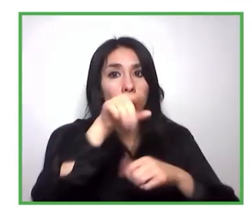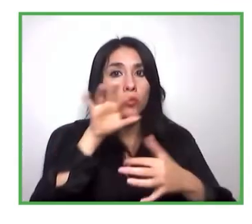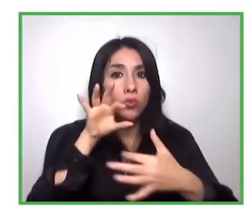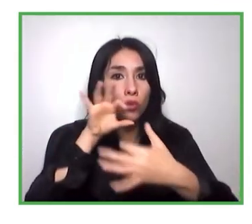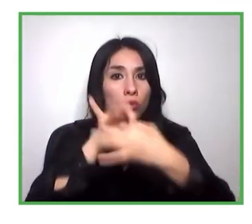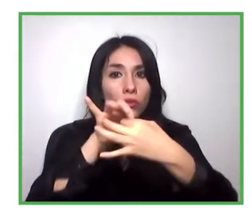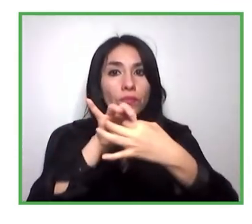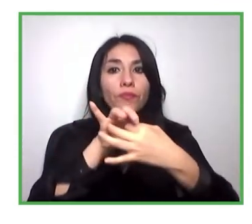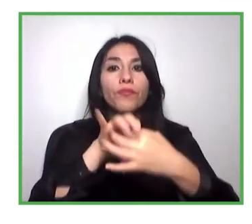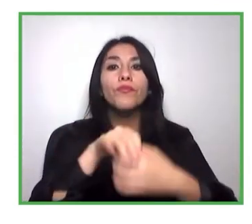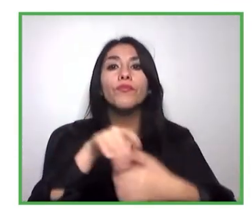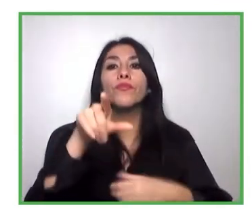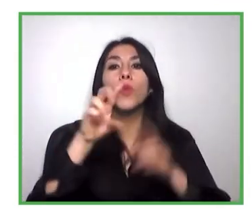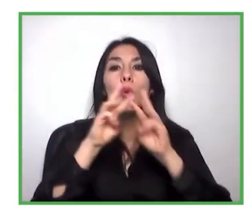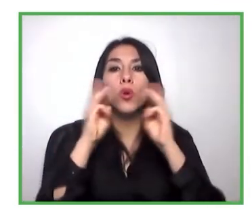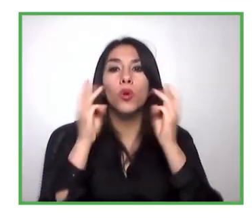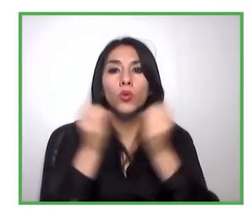hacer?